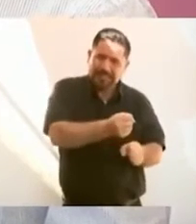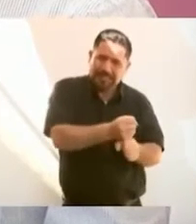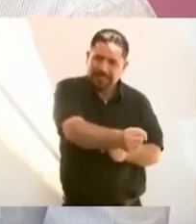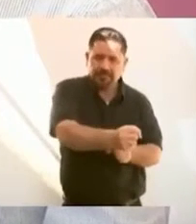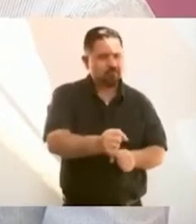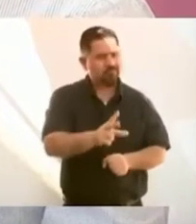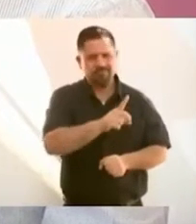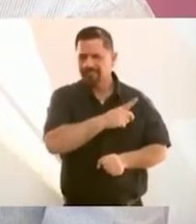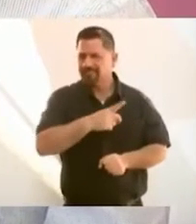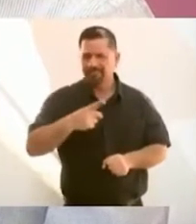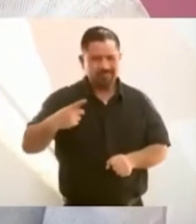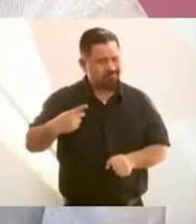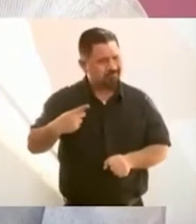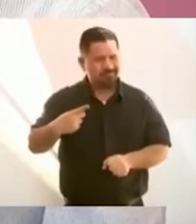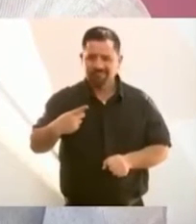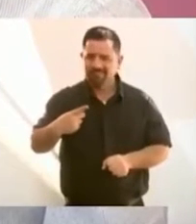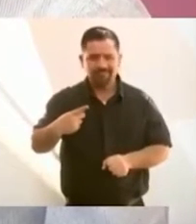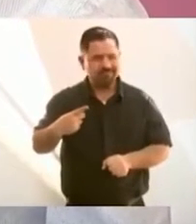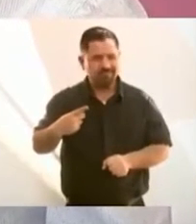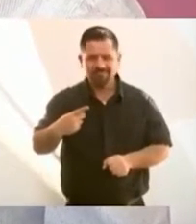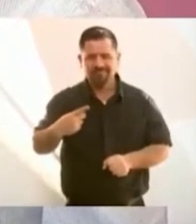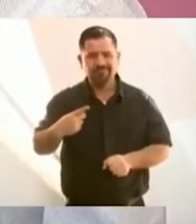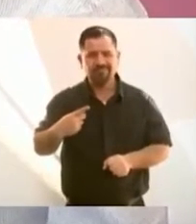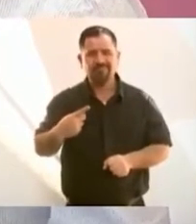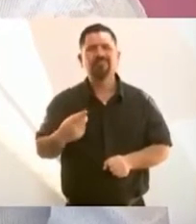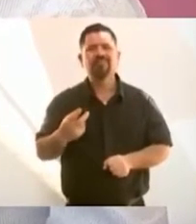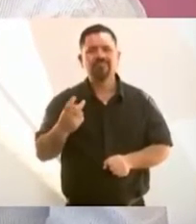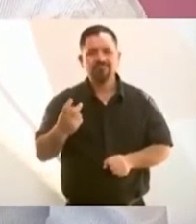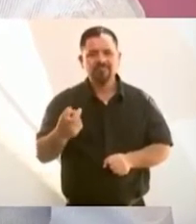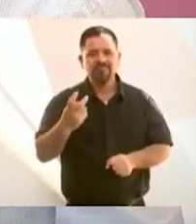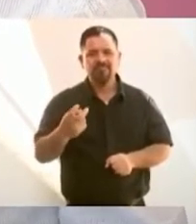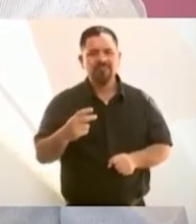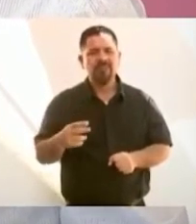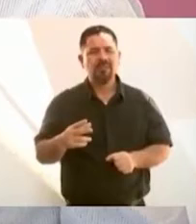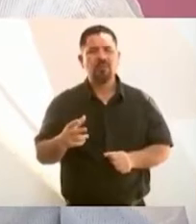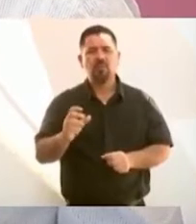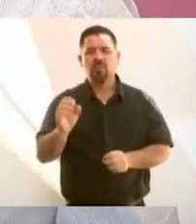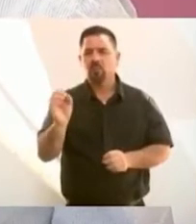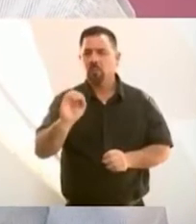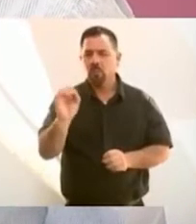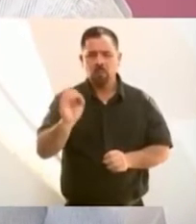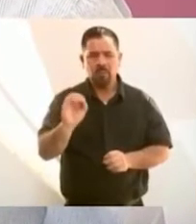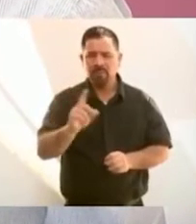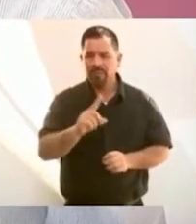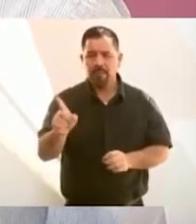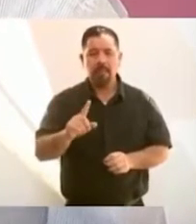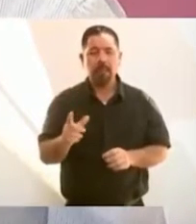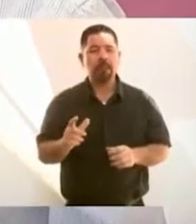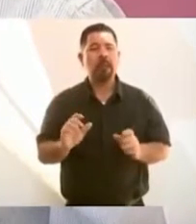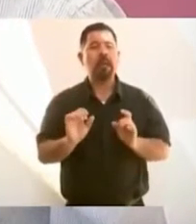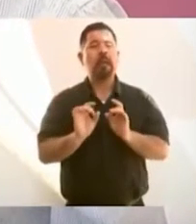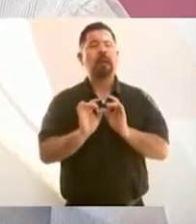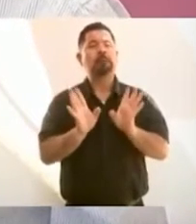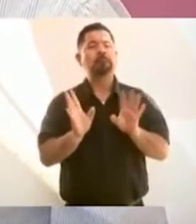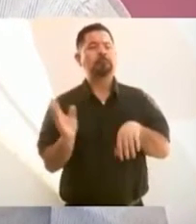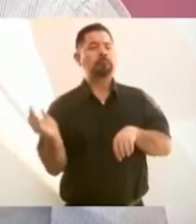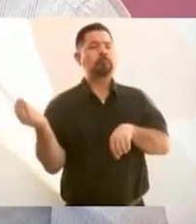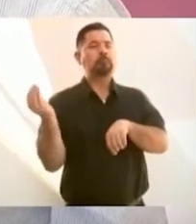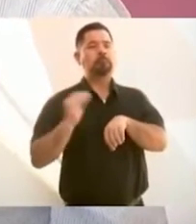bajo ningún pretexto o excusa,